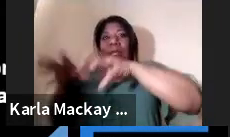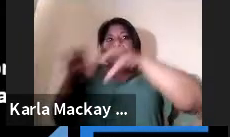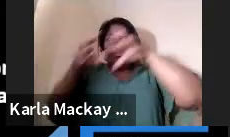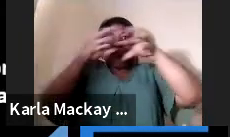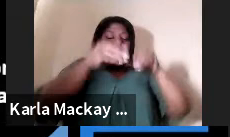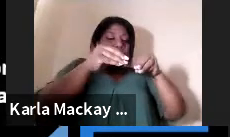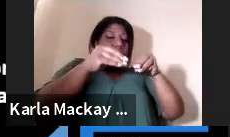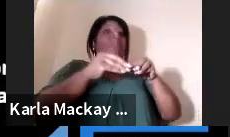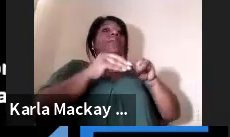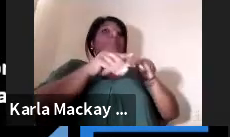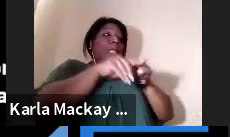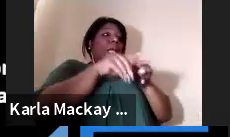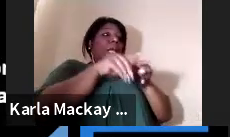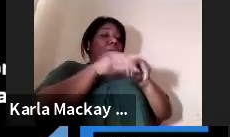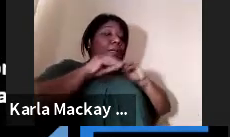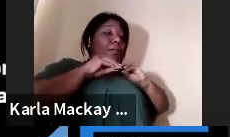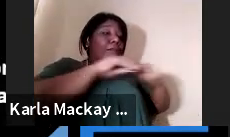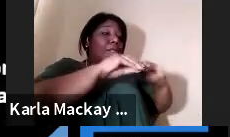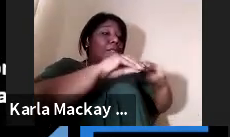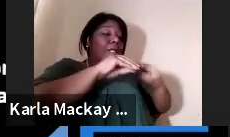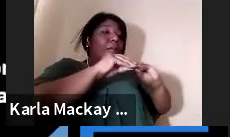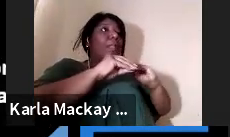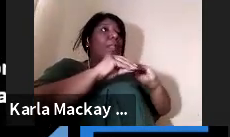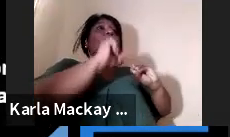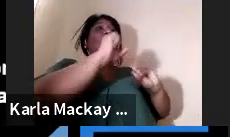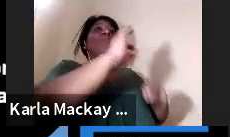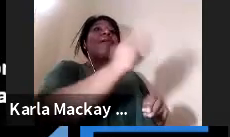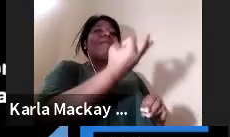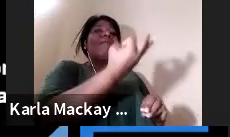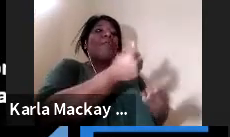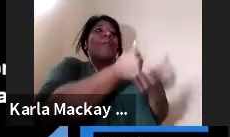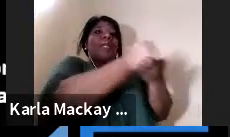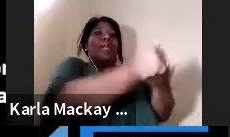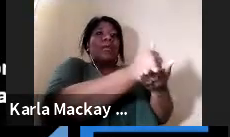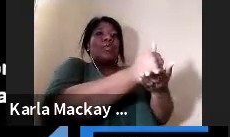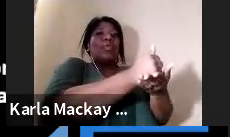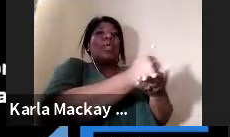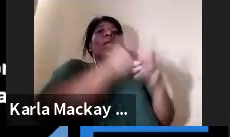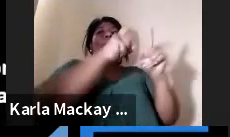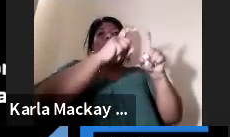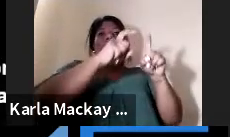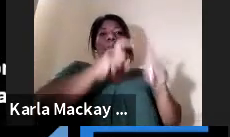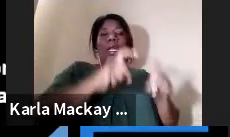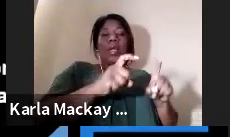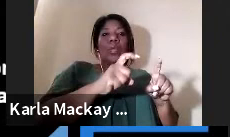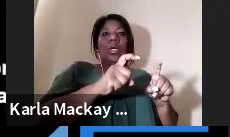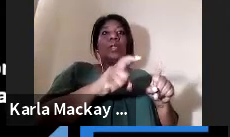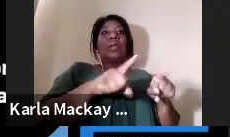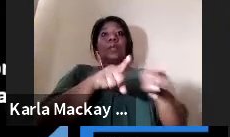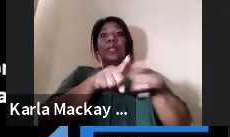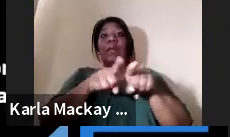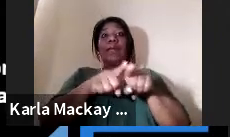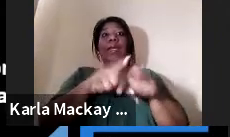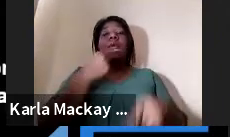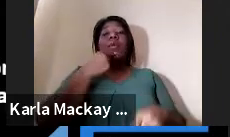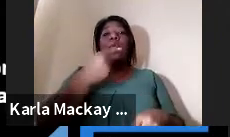ver la investigación como una alternativa. Y también, como lo planteaba la doctora Olina, de poder